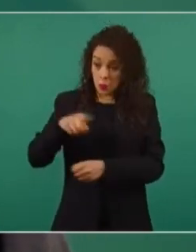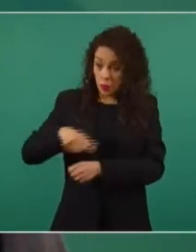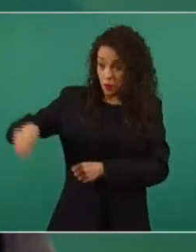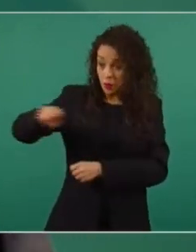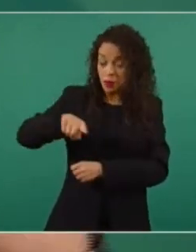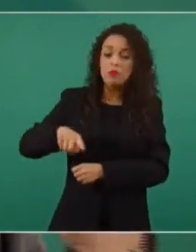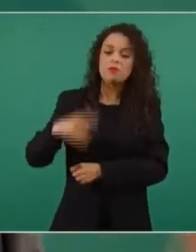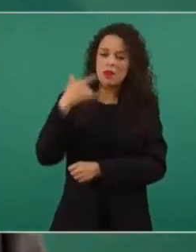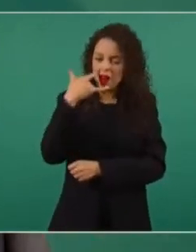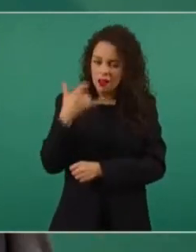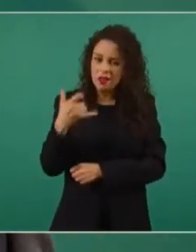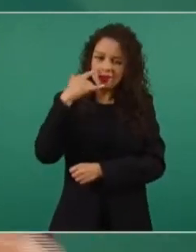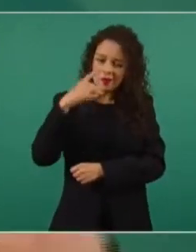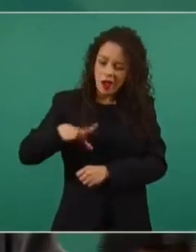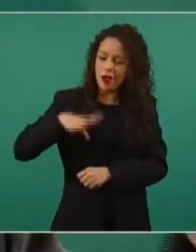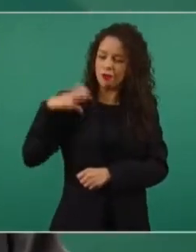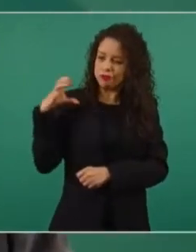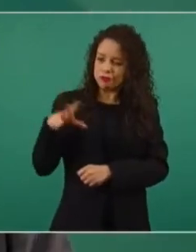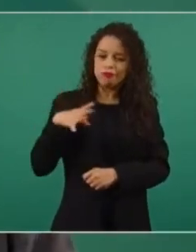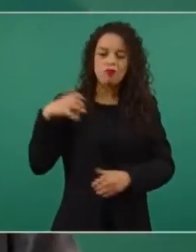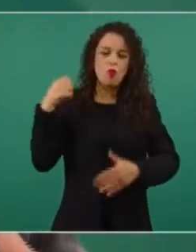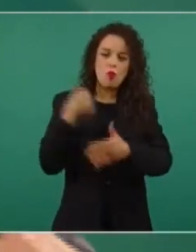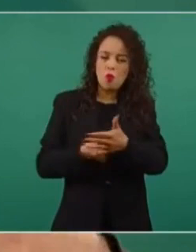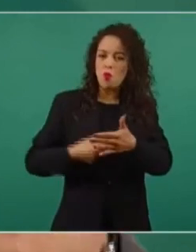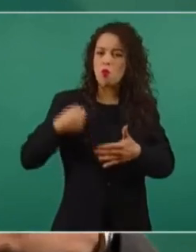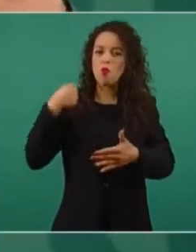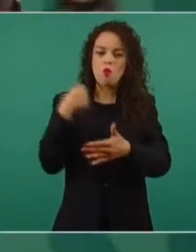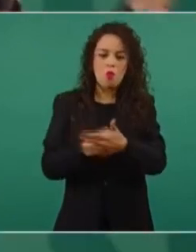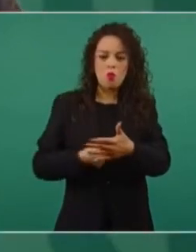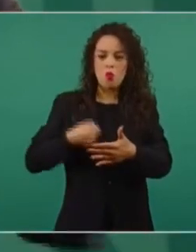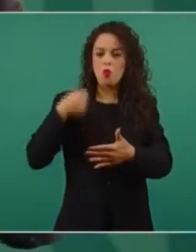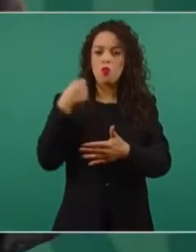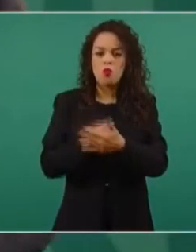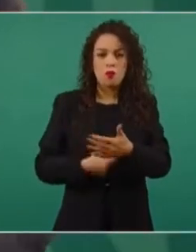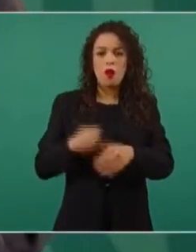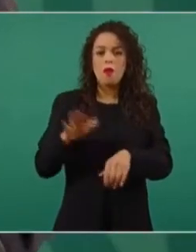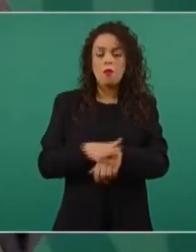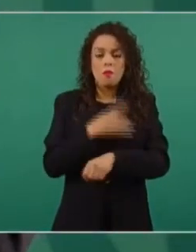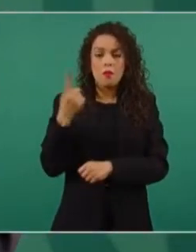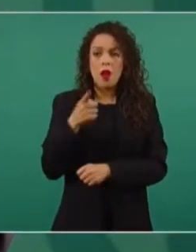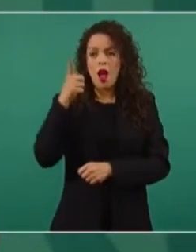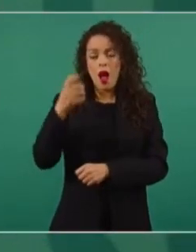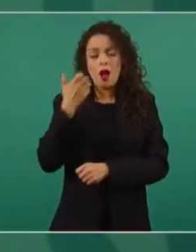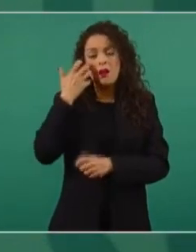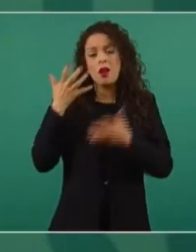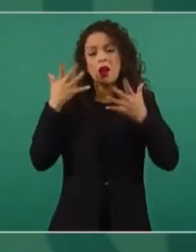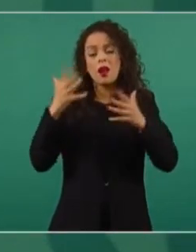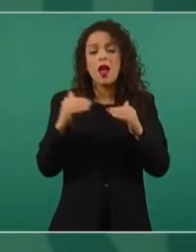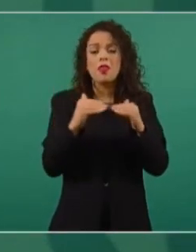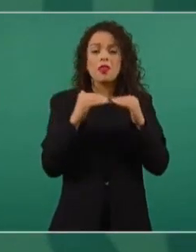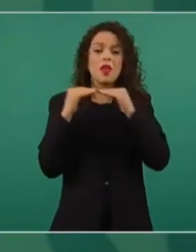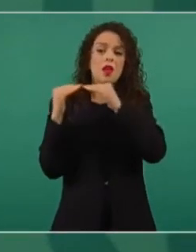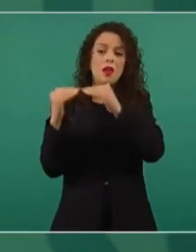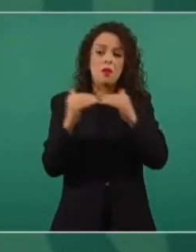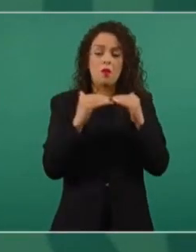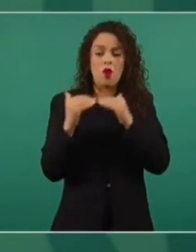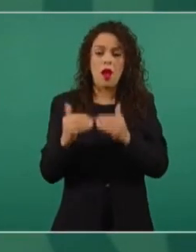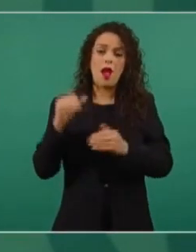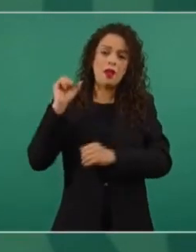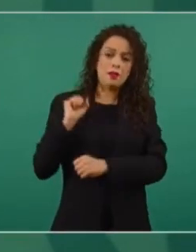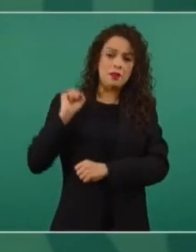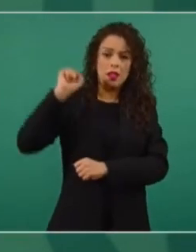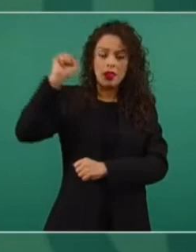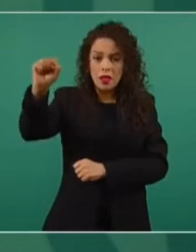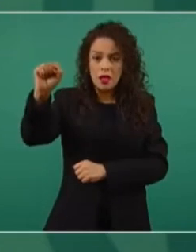para lograr la democratización de los sindicatos,